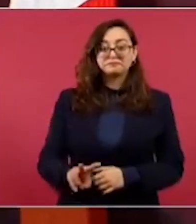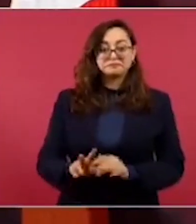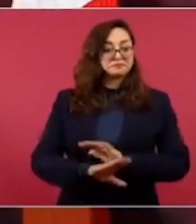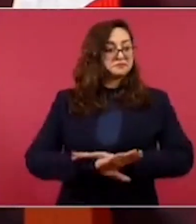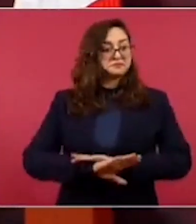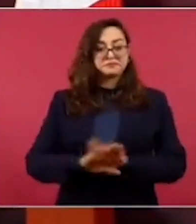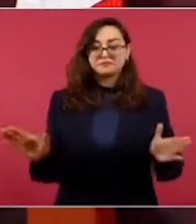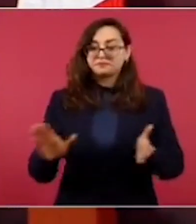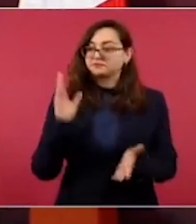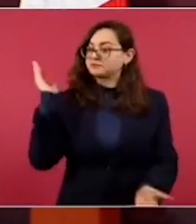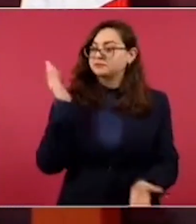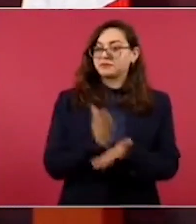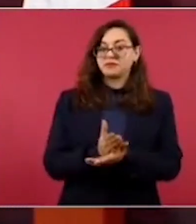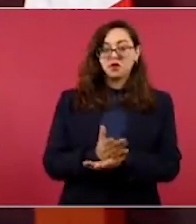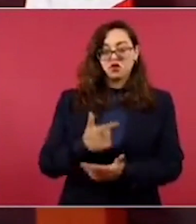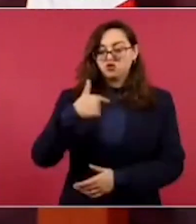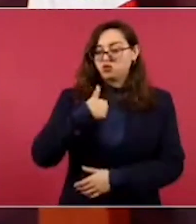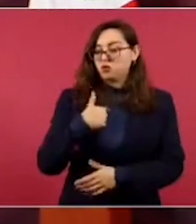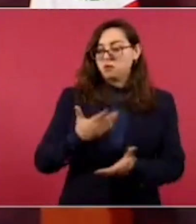terminó.